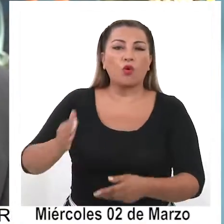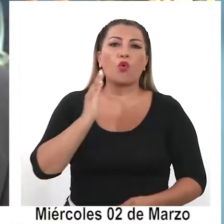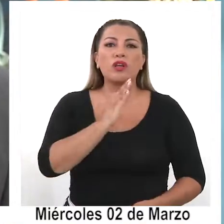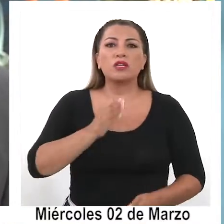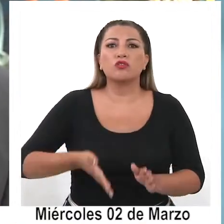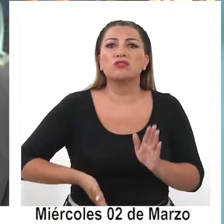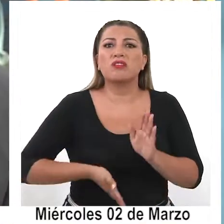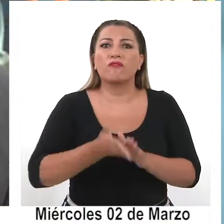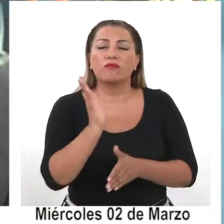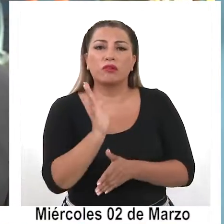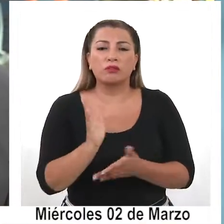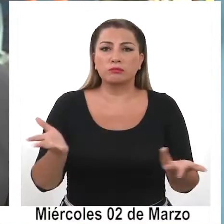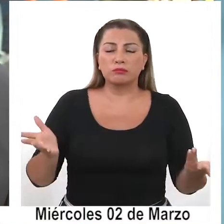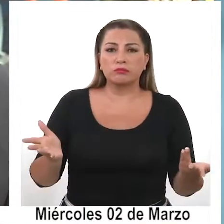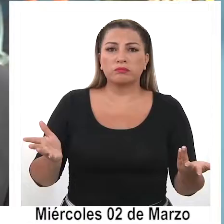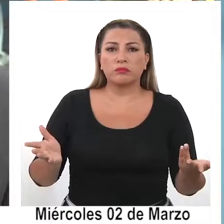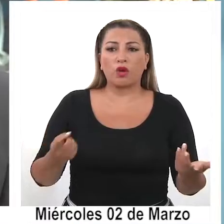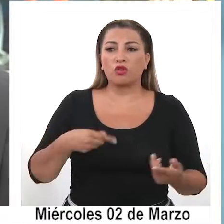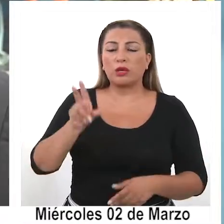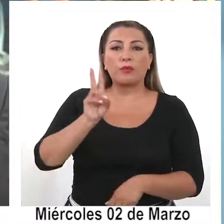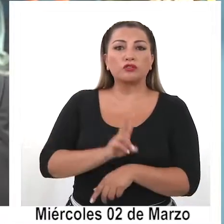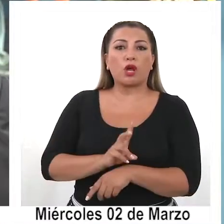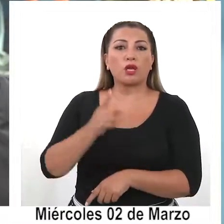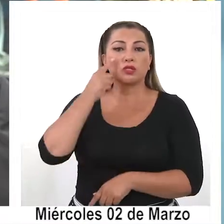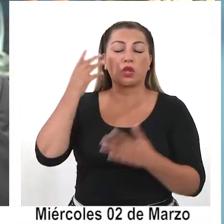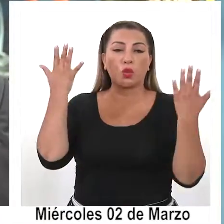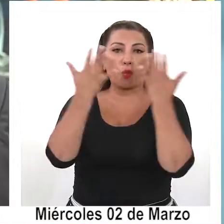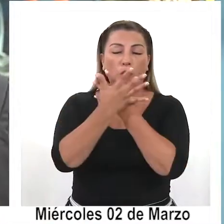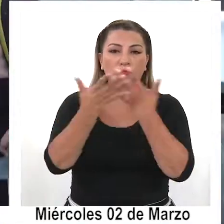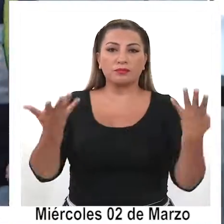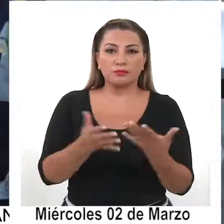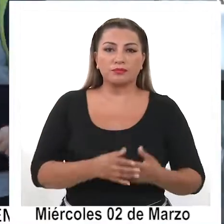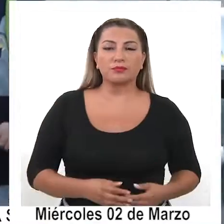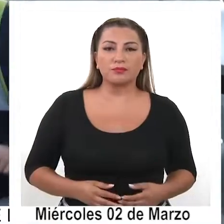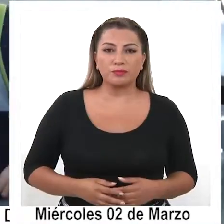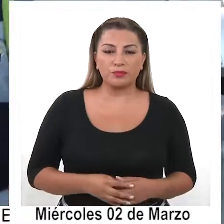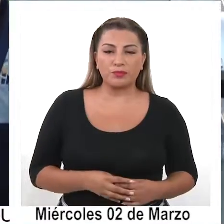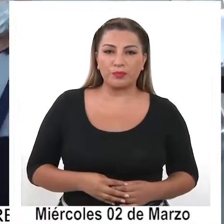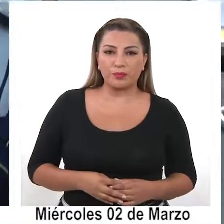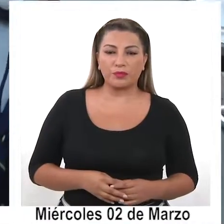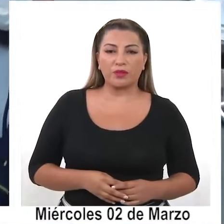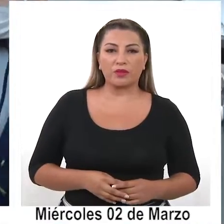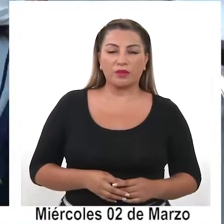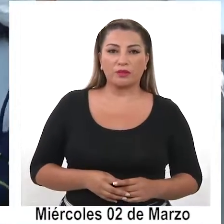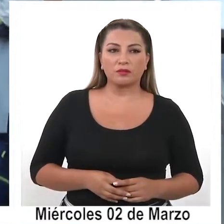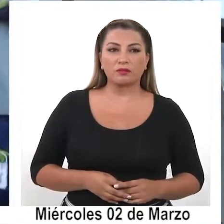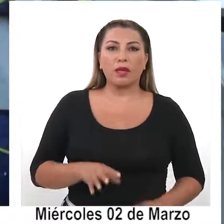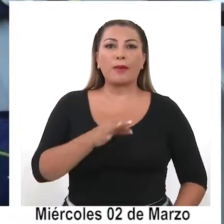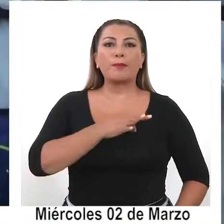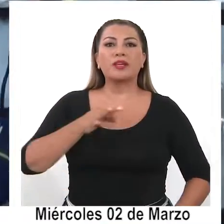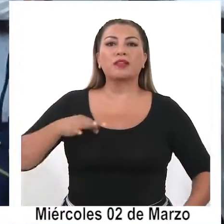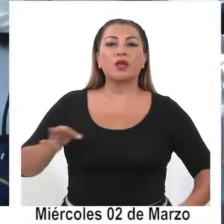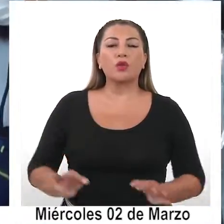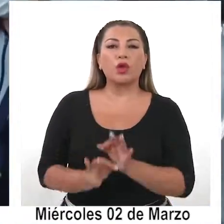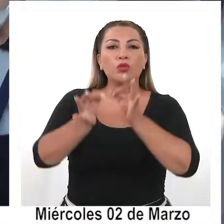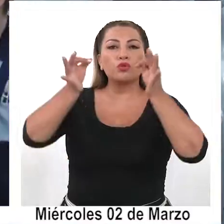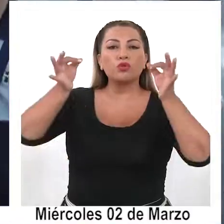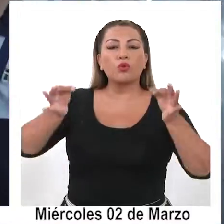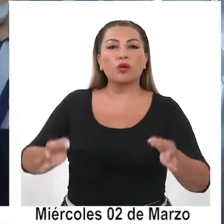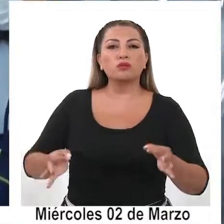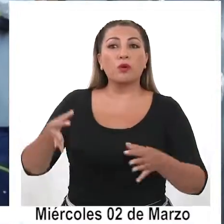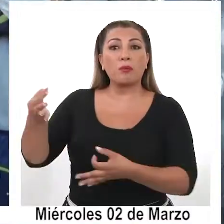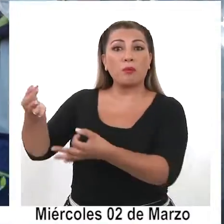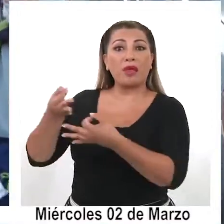del establecimiento educacional sin ser percibido por las personas que están encargadas de hacerlo. Desde el Ministerio de Educación